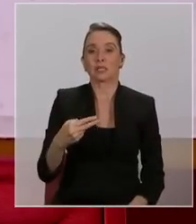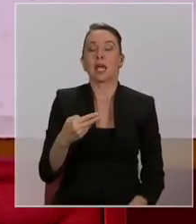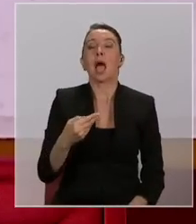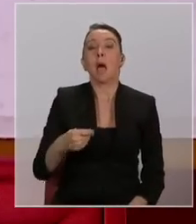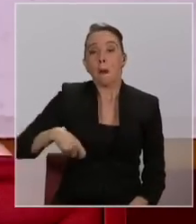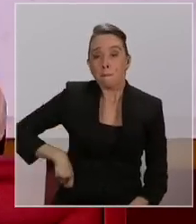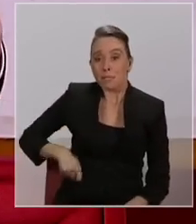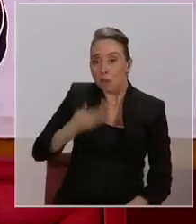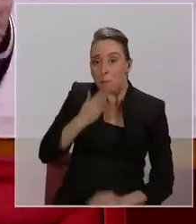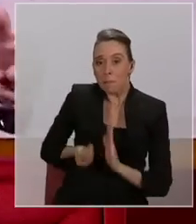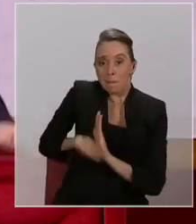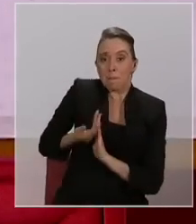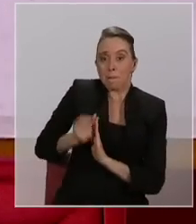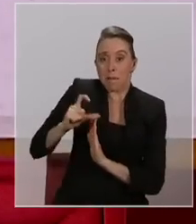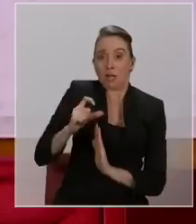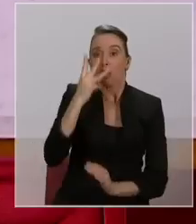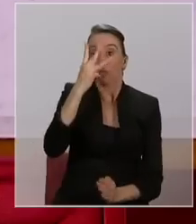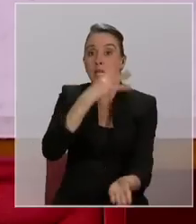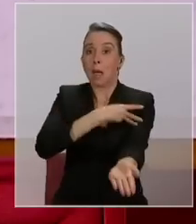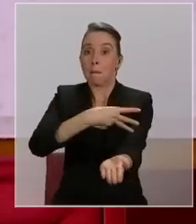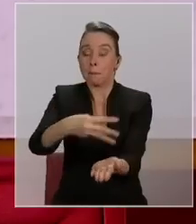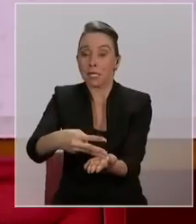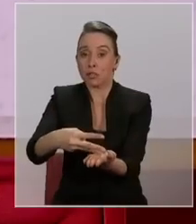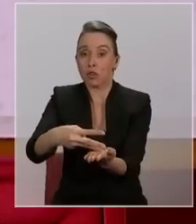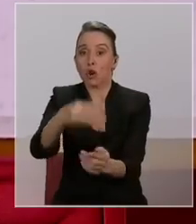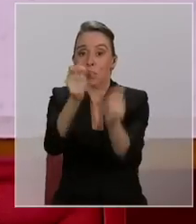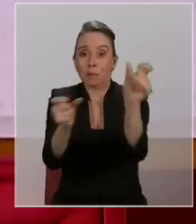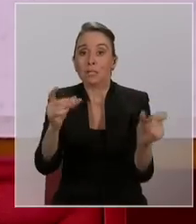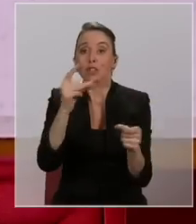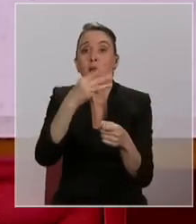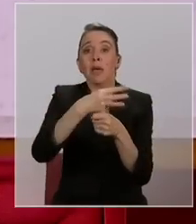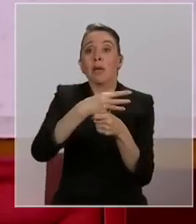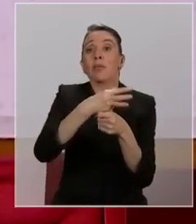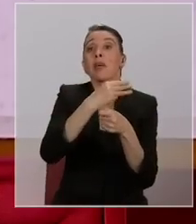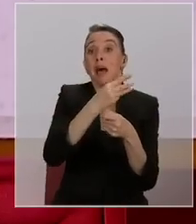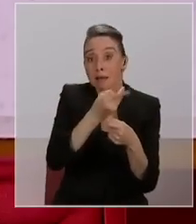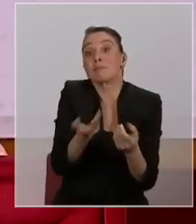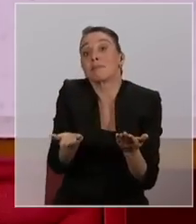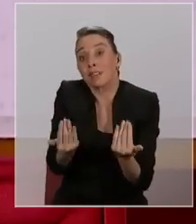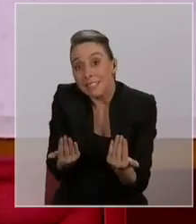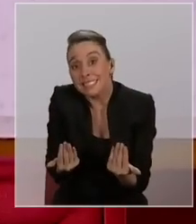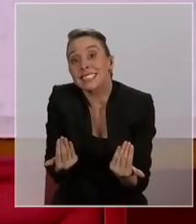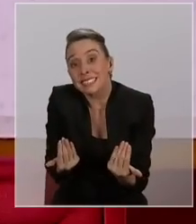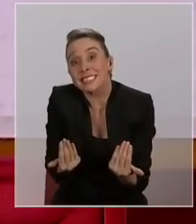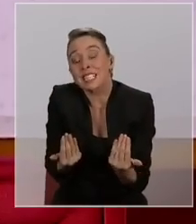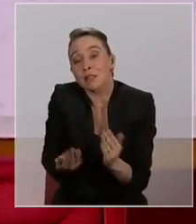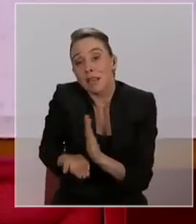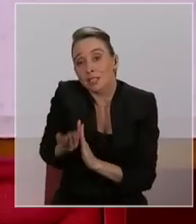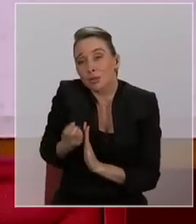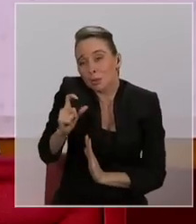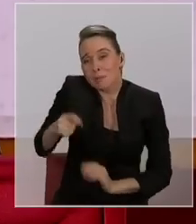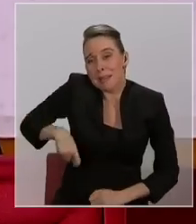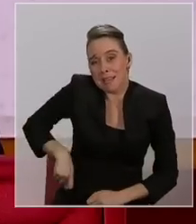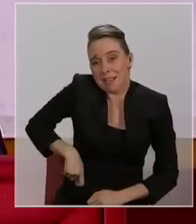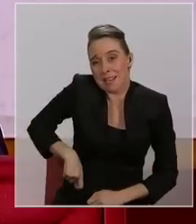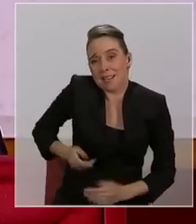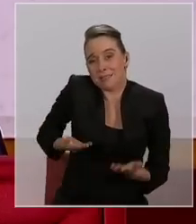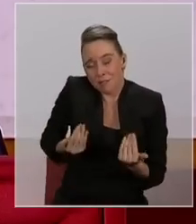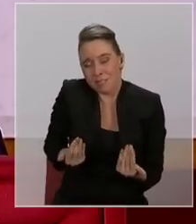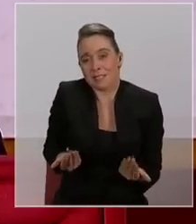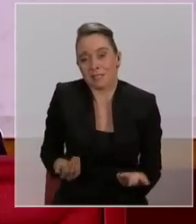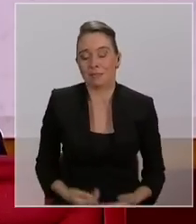pensiones para los 3 millones de adultos mayores que hoy día lo necesitan y lo requieren. Gracias.